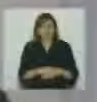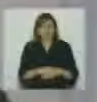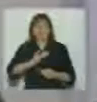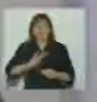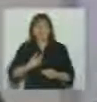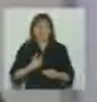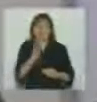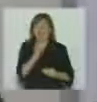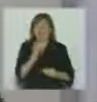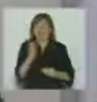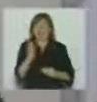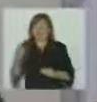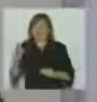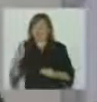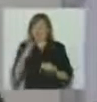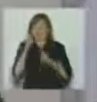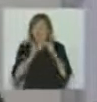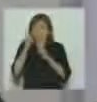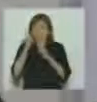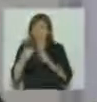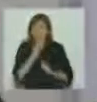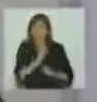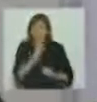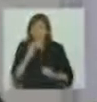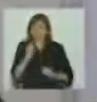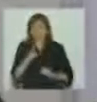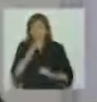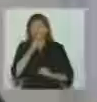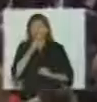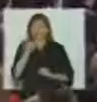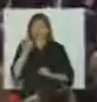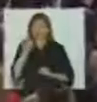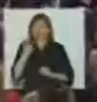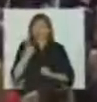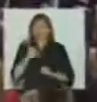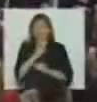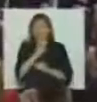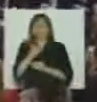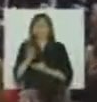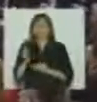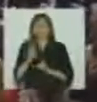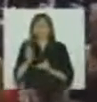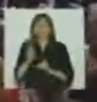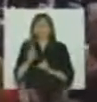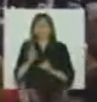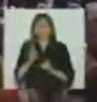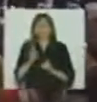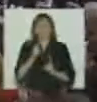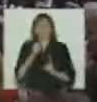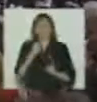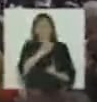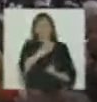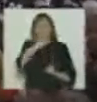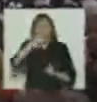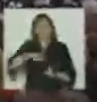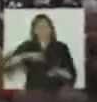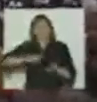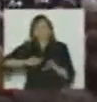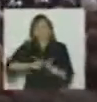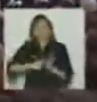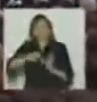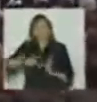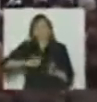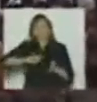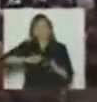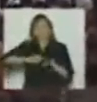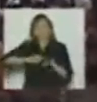y que luego cuando pensaron que no iban a poder vinieron aquí una suerte de convertir a la ciudad de Buenos Aires en un